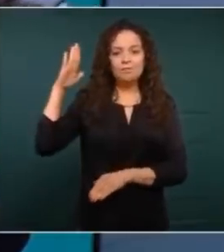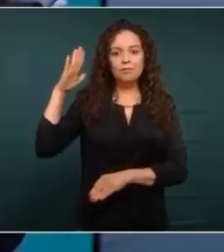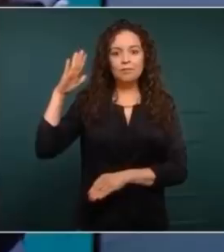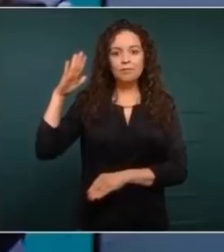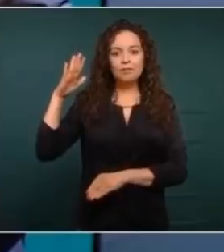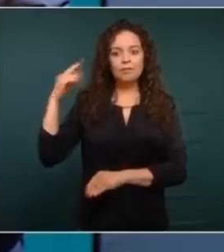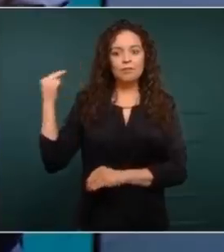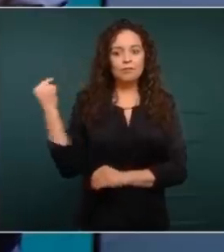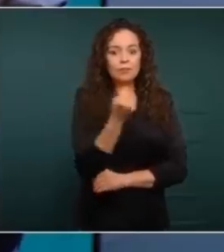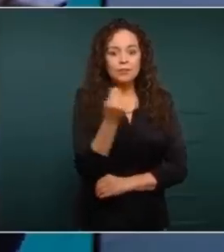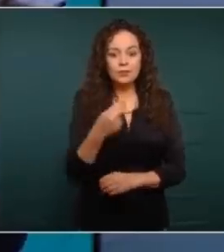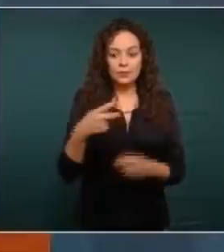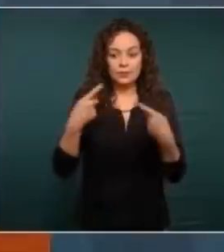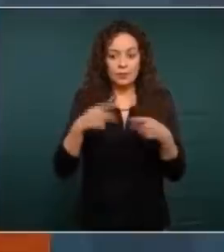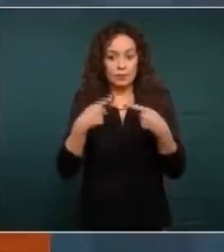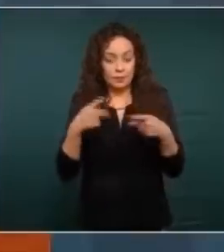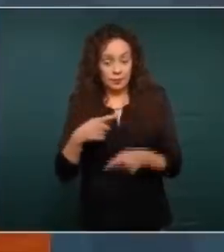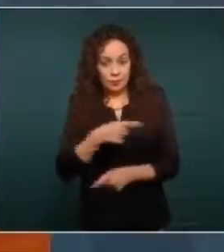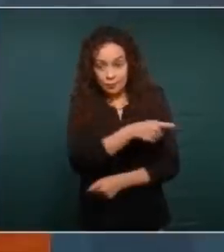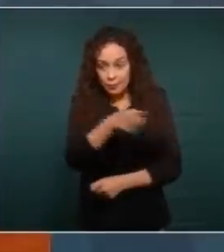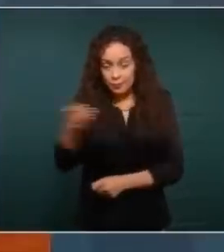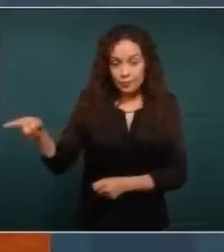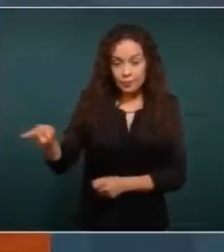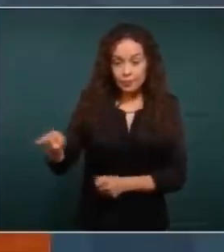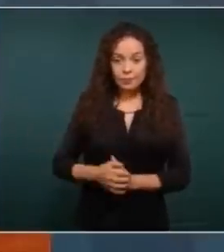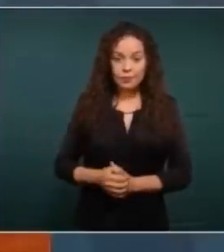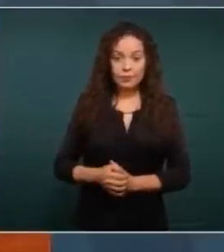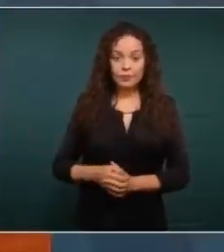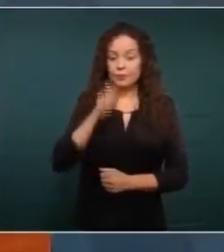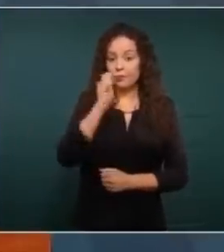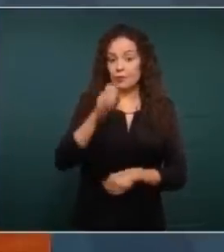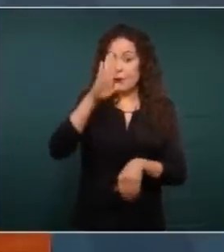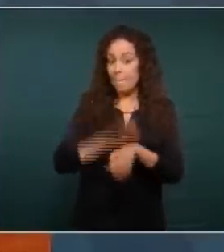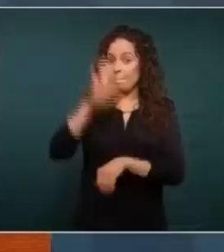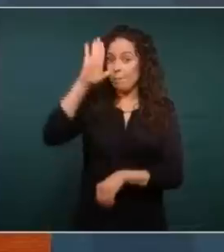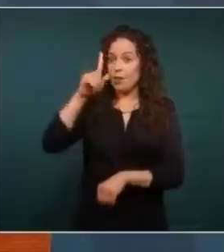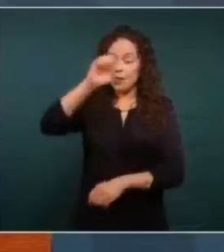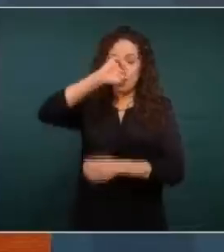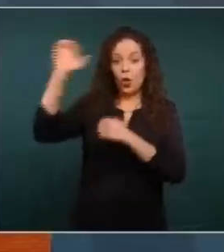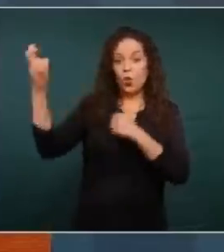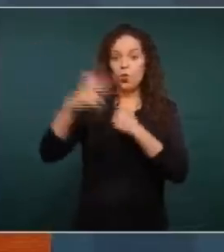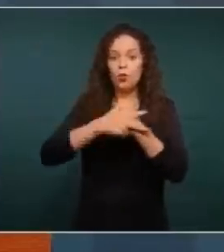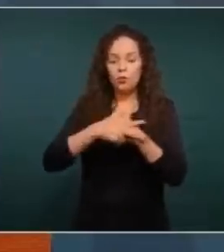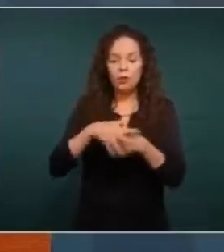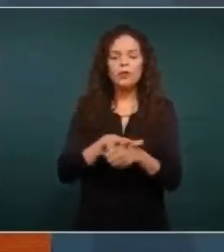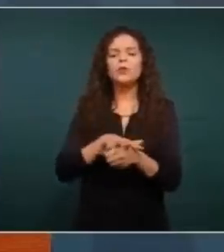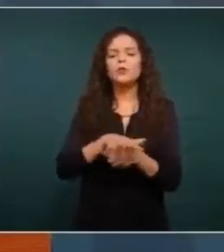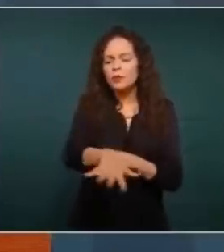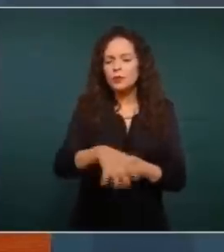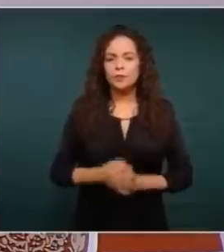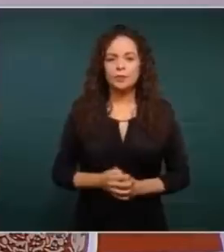por Europa era el